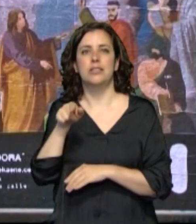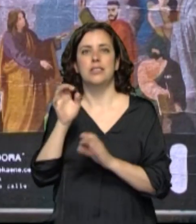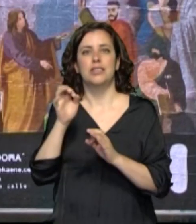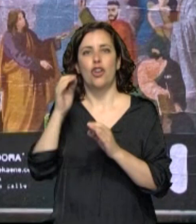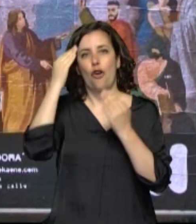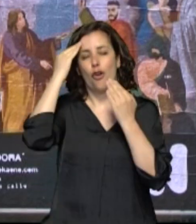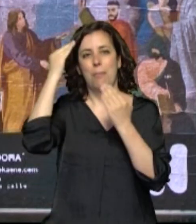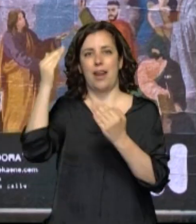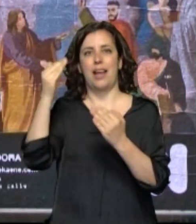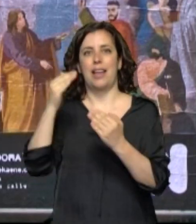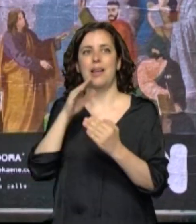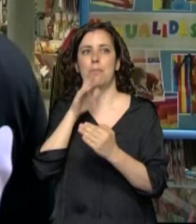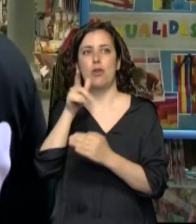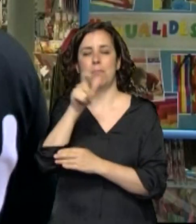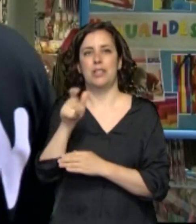primera línea.